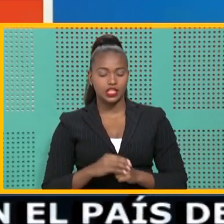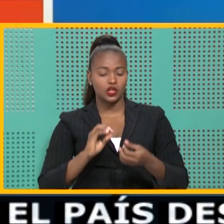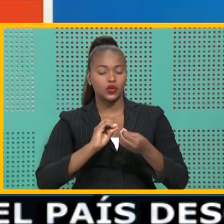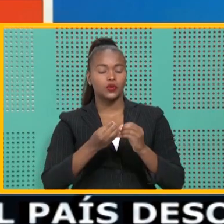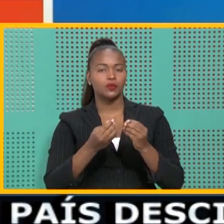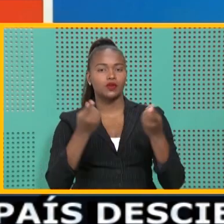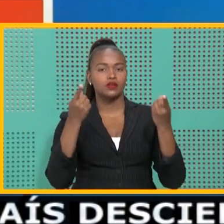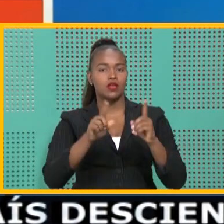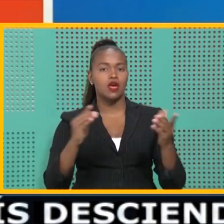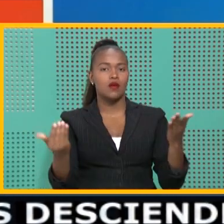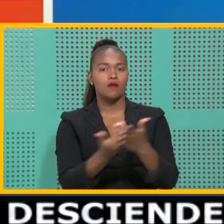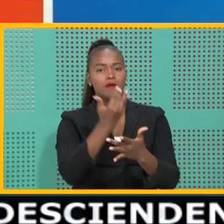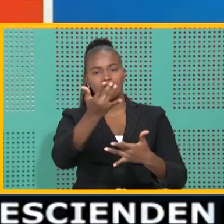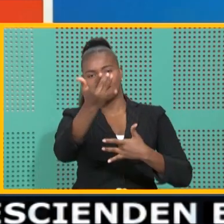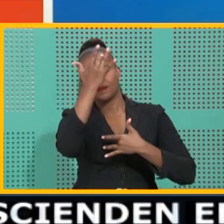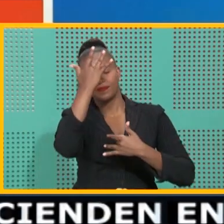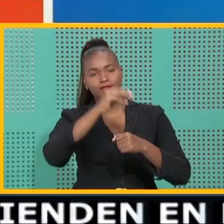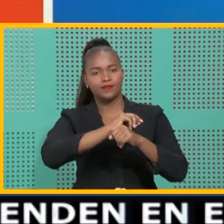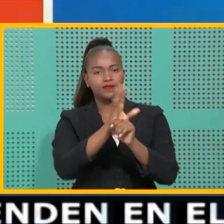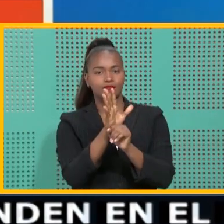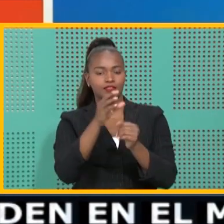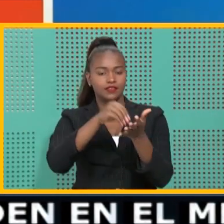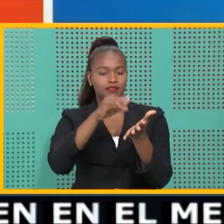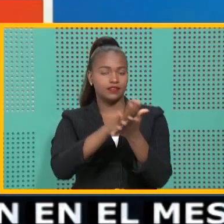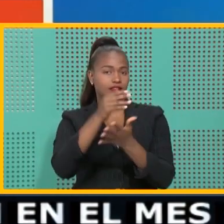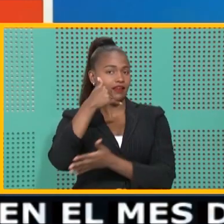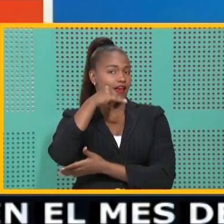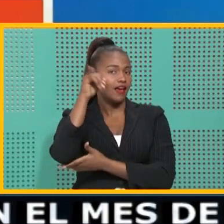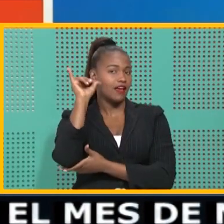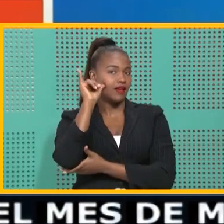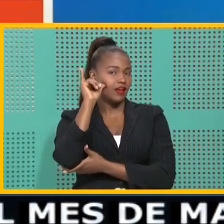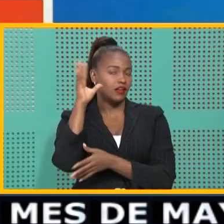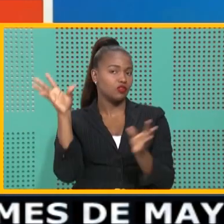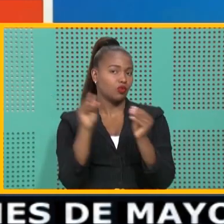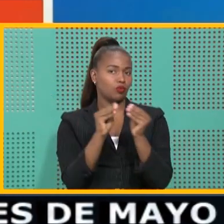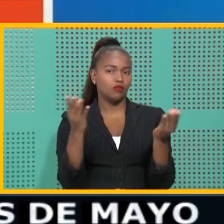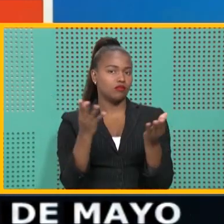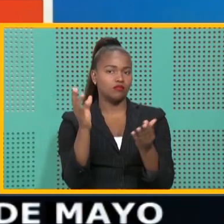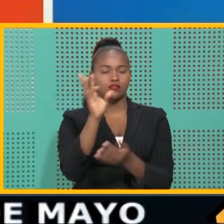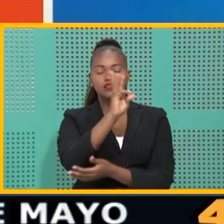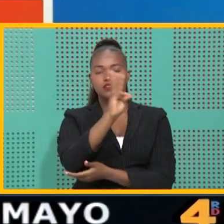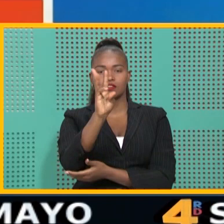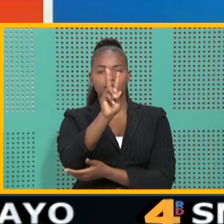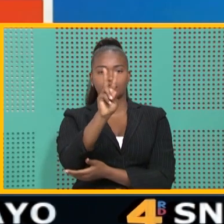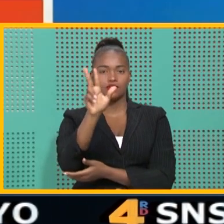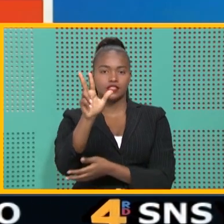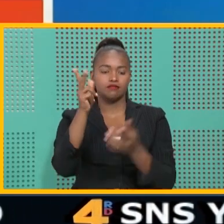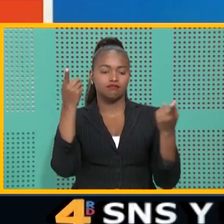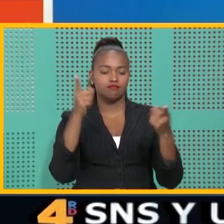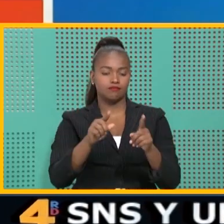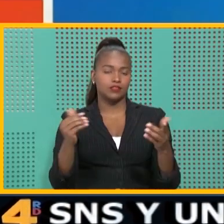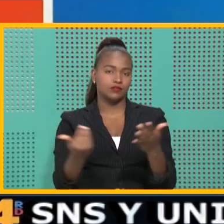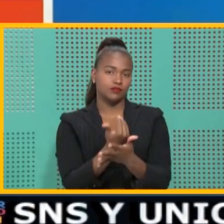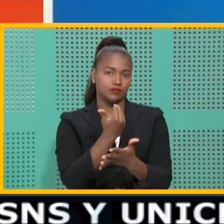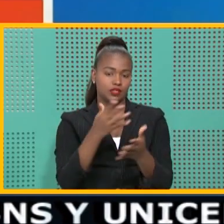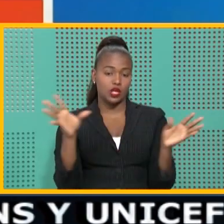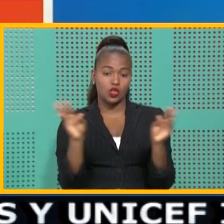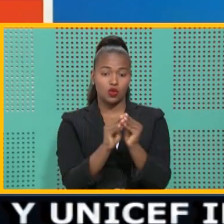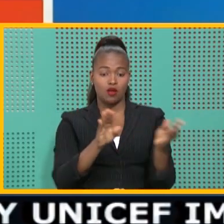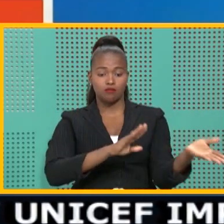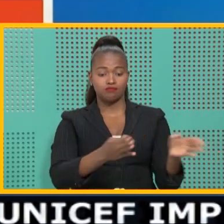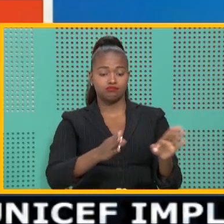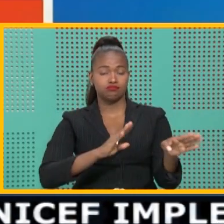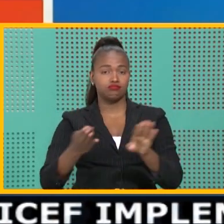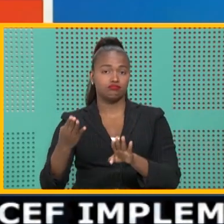número de casos nuevos registrados en el día de ayer, 623 casos. El total de